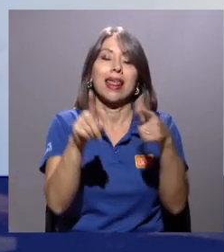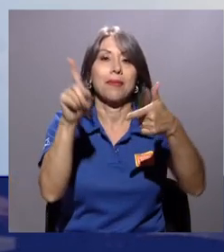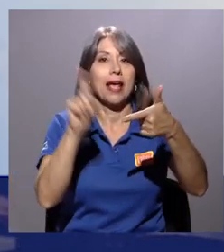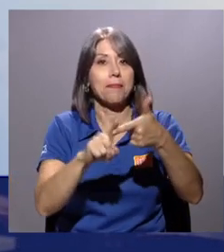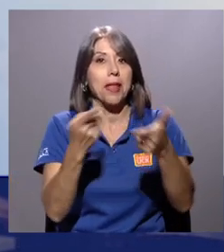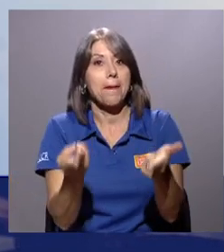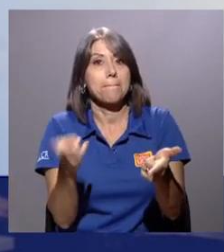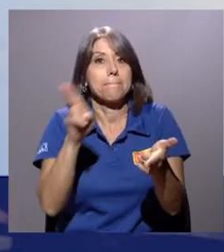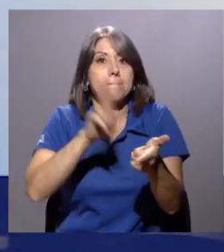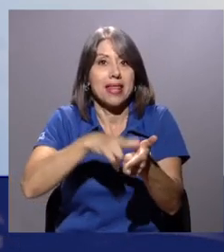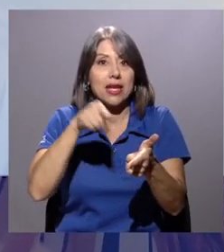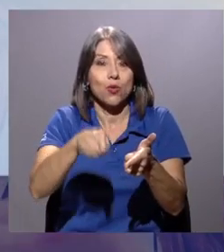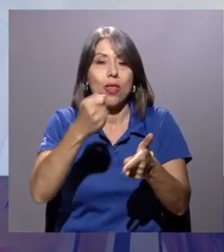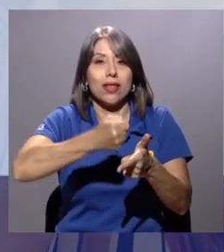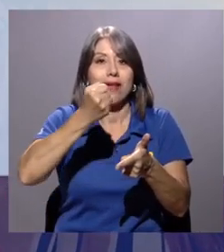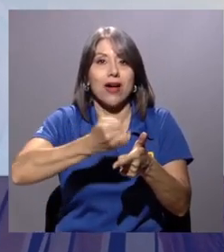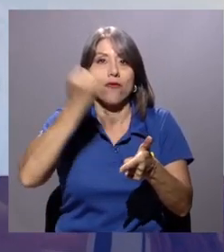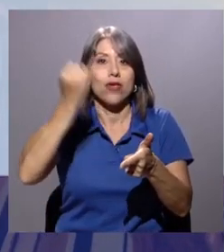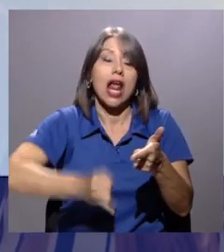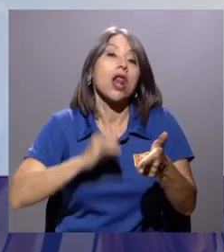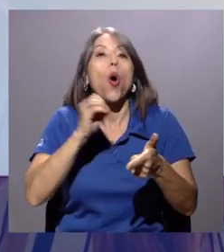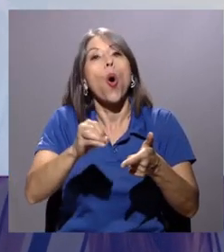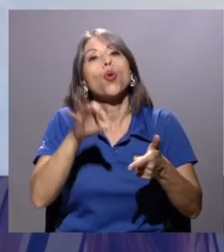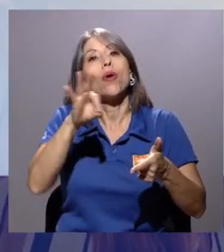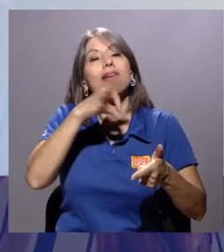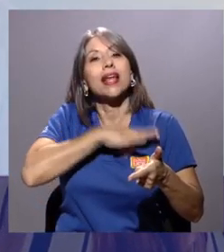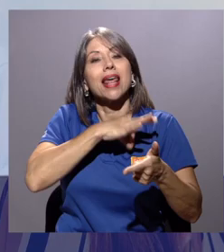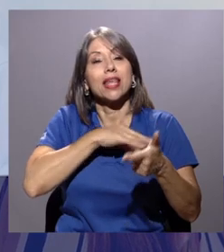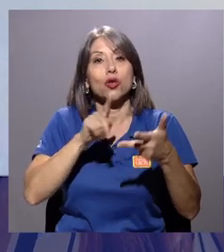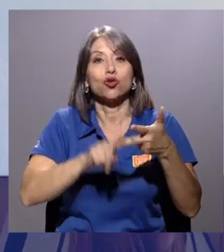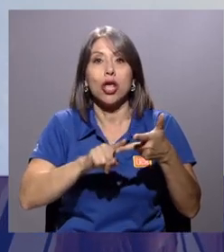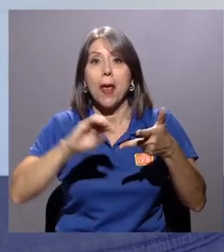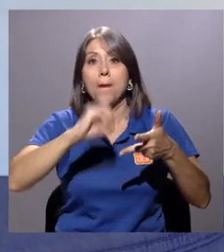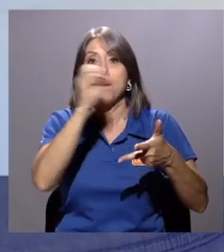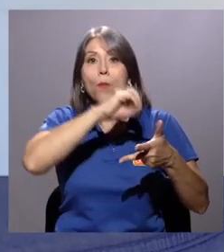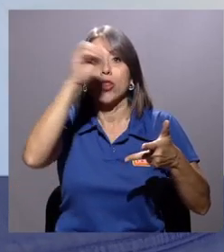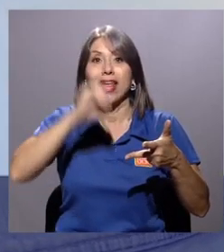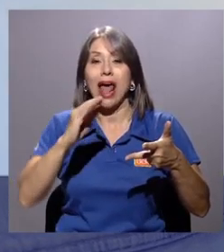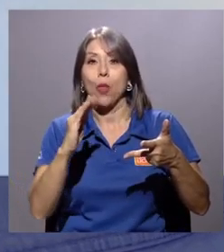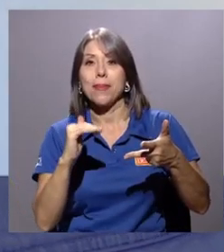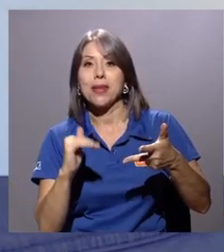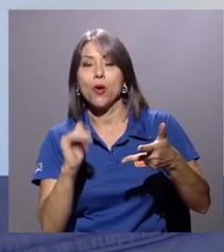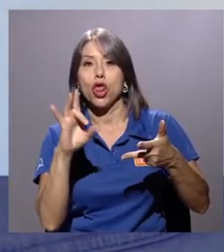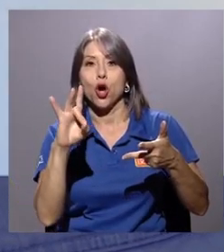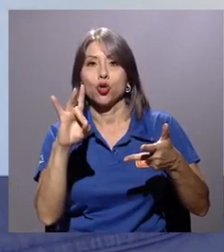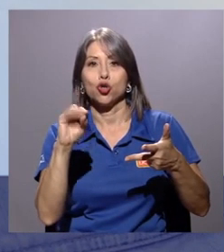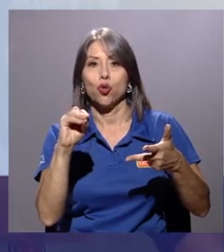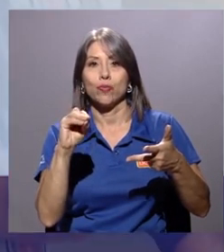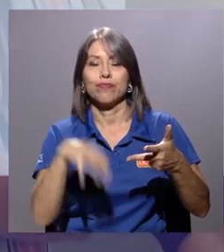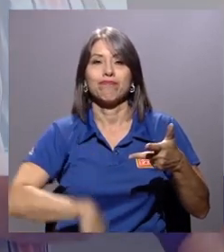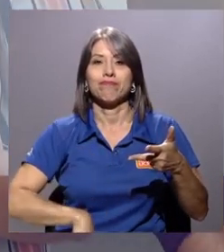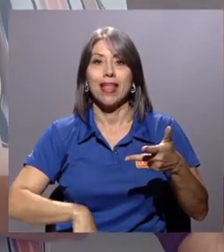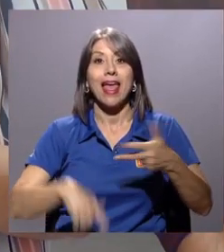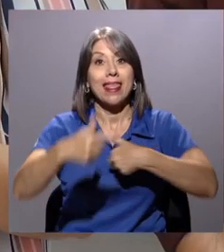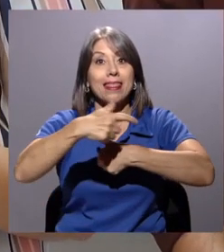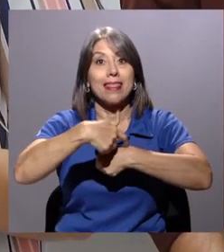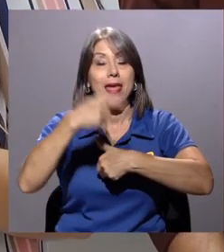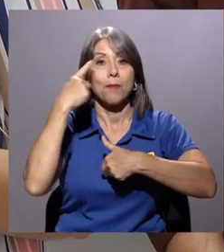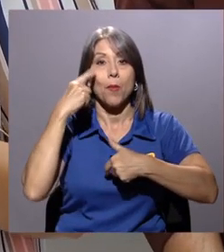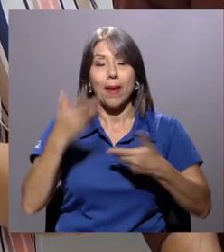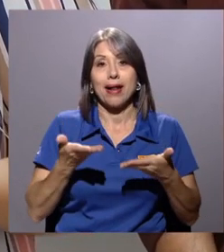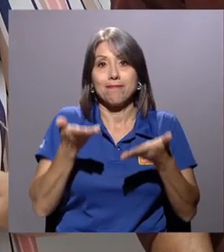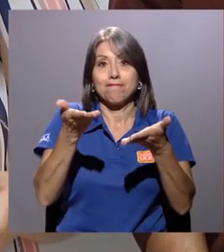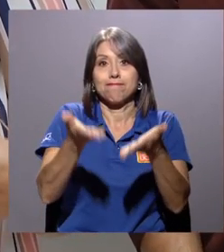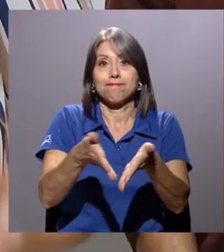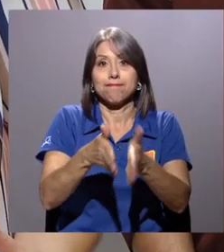matriculado el trabajo final de graduación o nueve créditos y tener un ponderado mínimo de ocho. Hay tiempo para presentar las